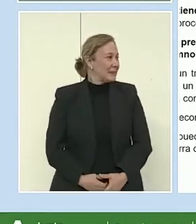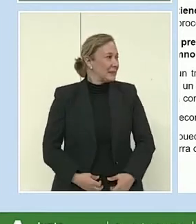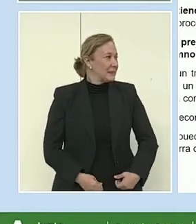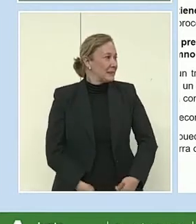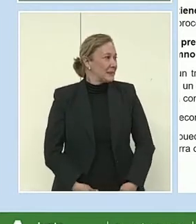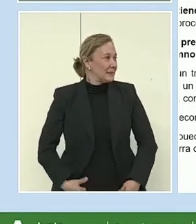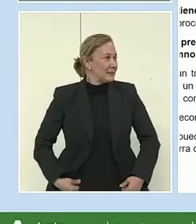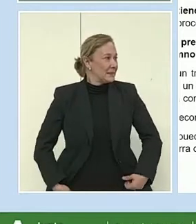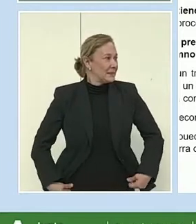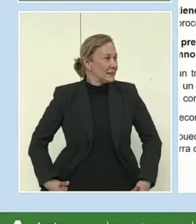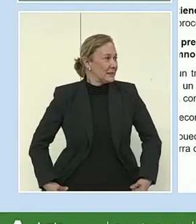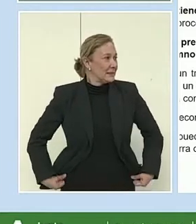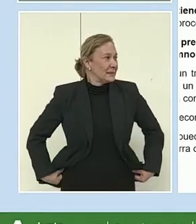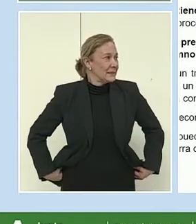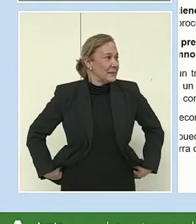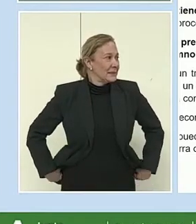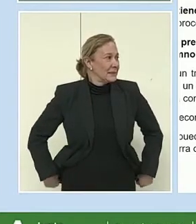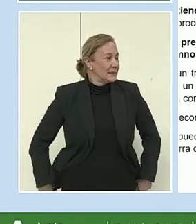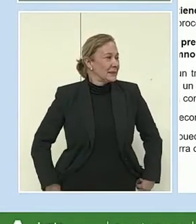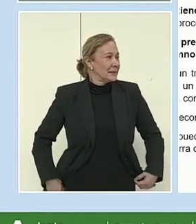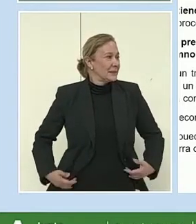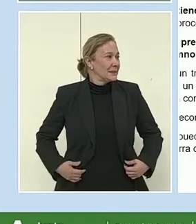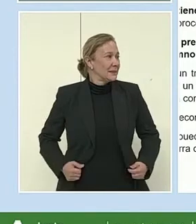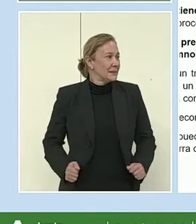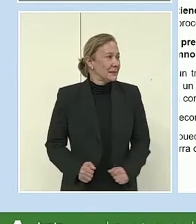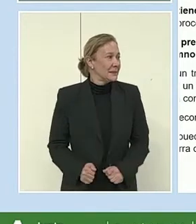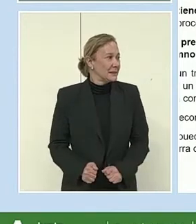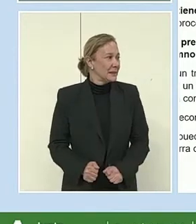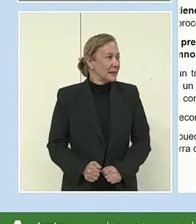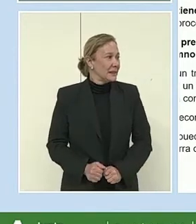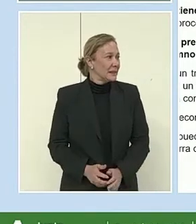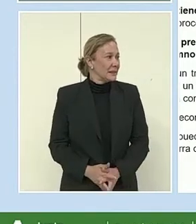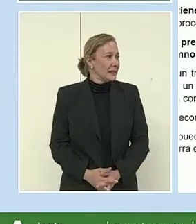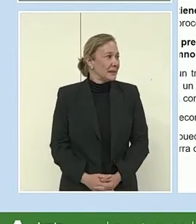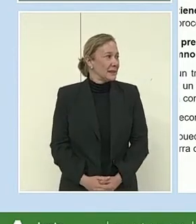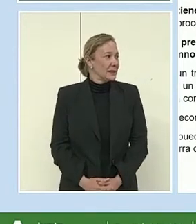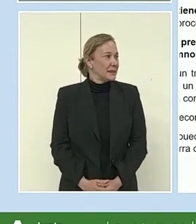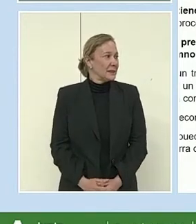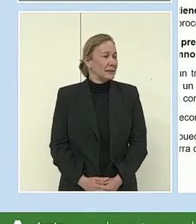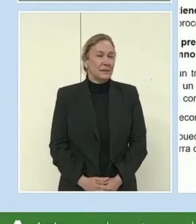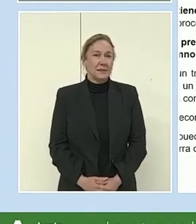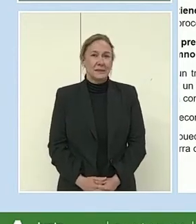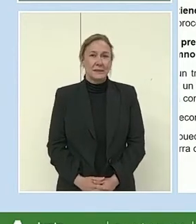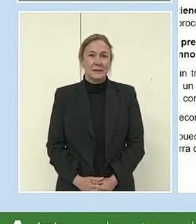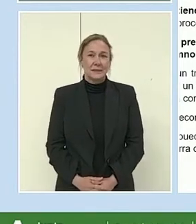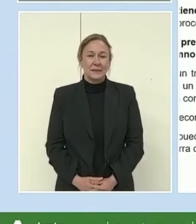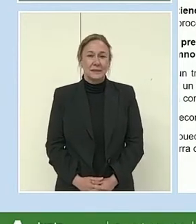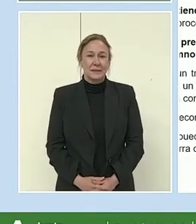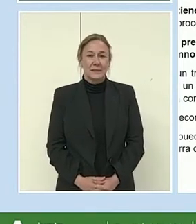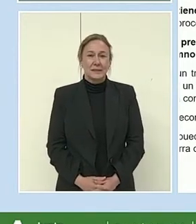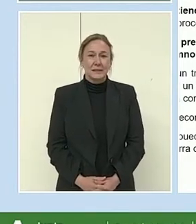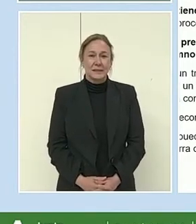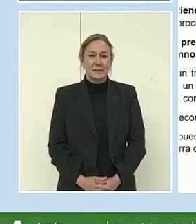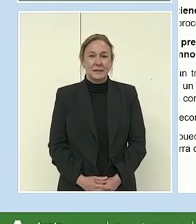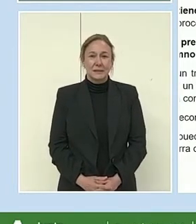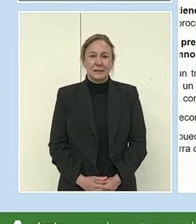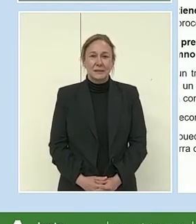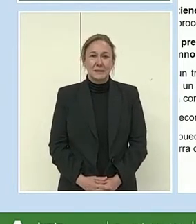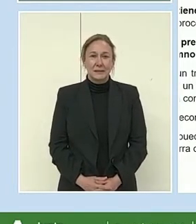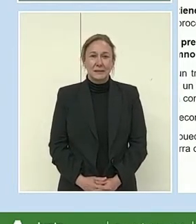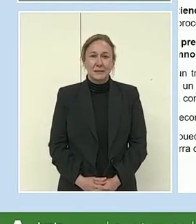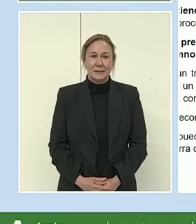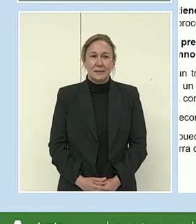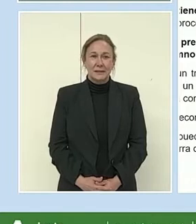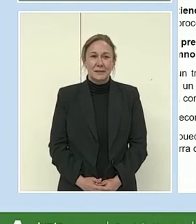Sí, claro. No, no. Aquí está ya lo que está saliendo. Está saliendo cariñosa, inteligente, luchadora,